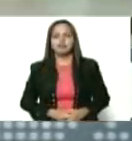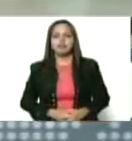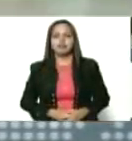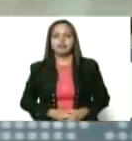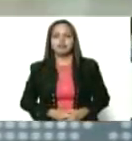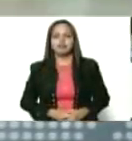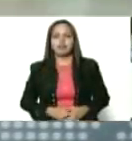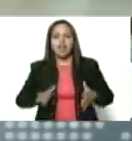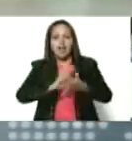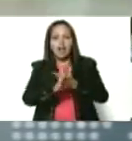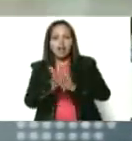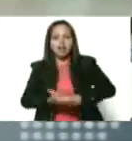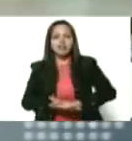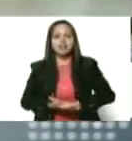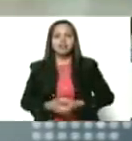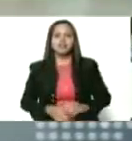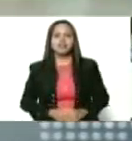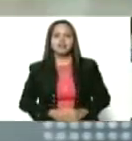destructiva